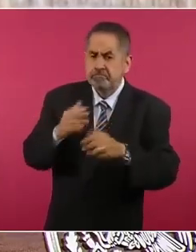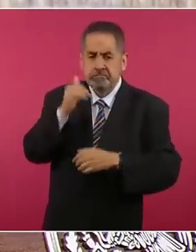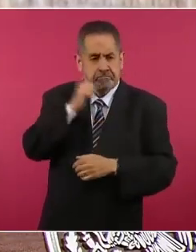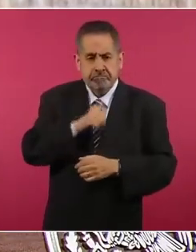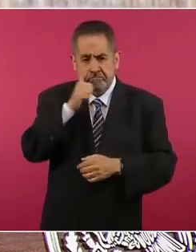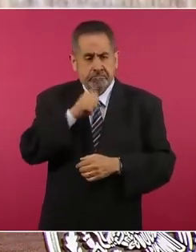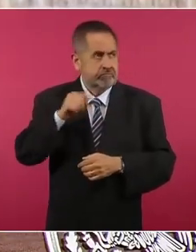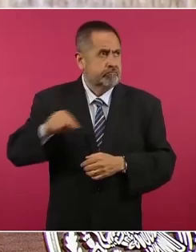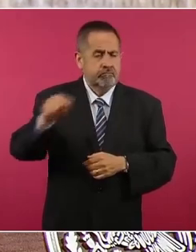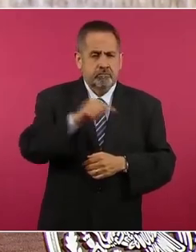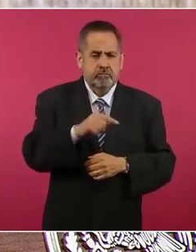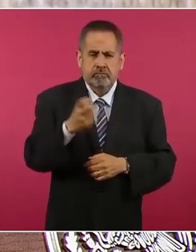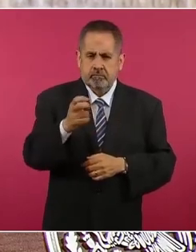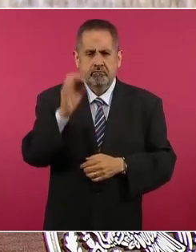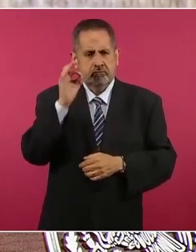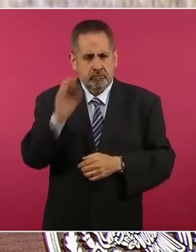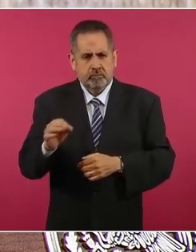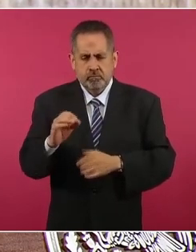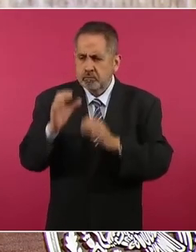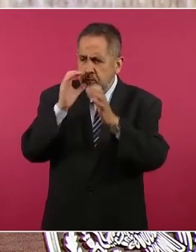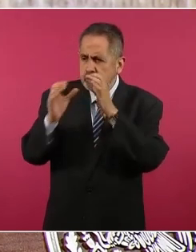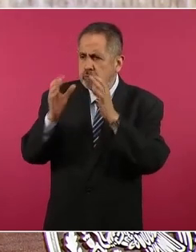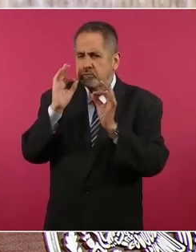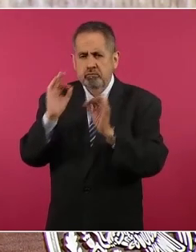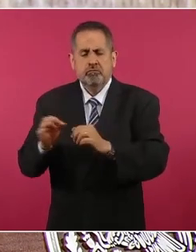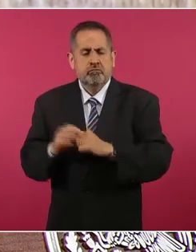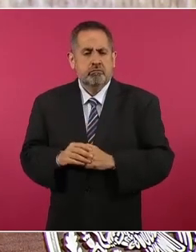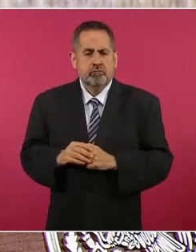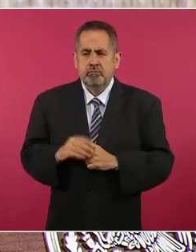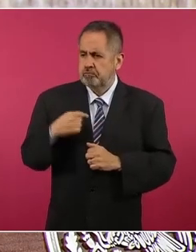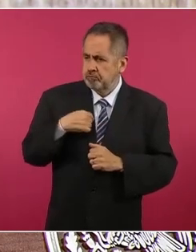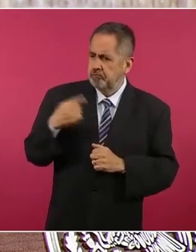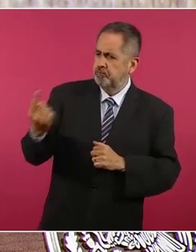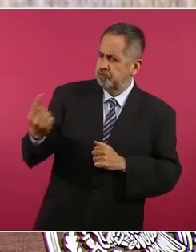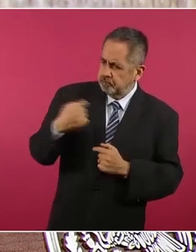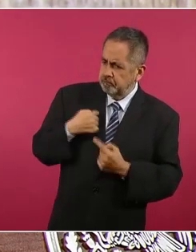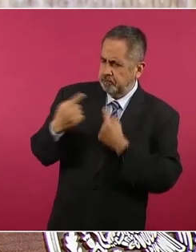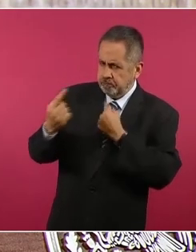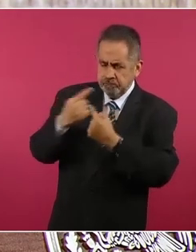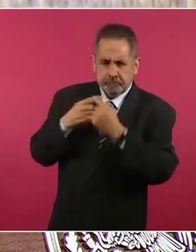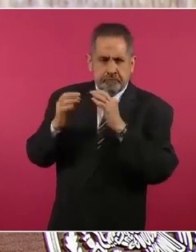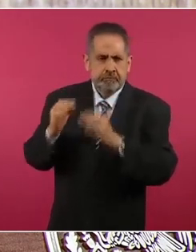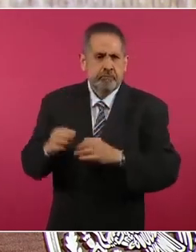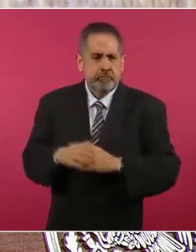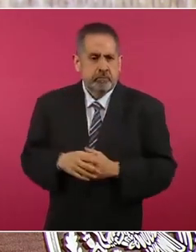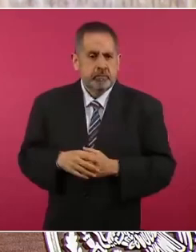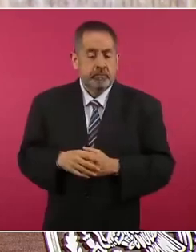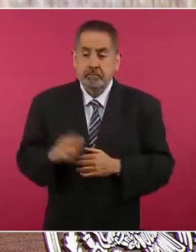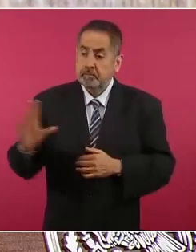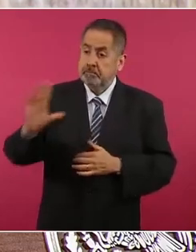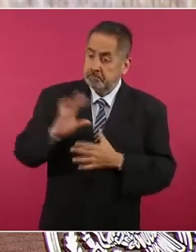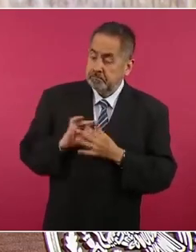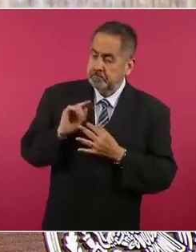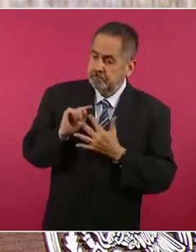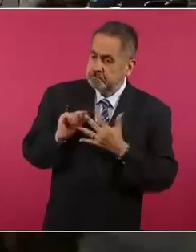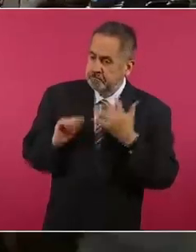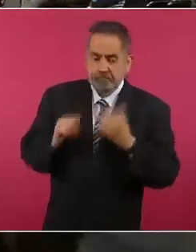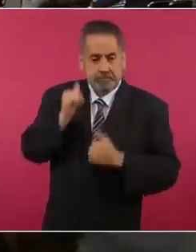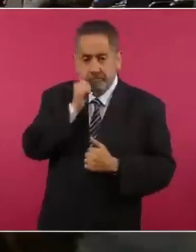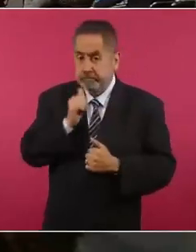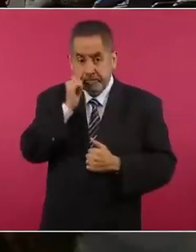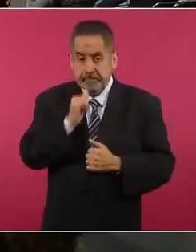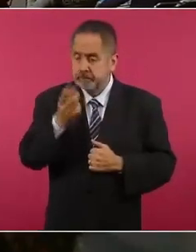Y es una auténtica comunicación de mensajes, de ida y vuelta. Y me están planteando cosas siempre